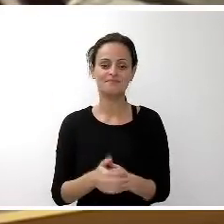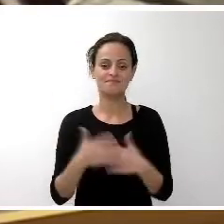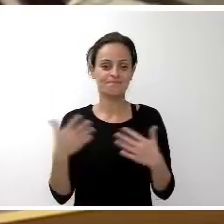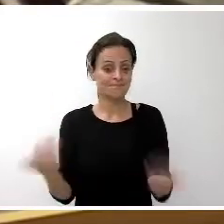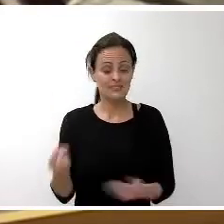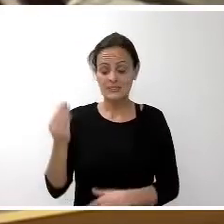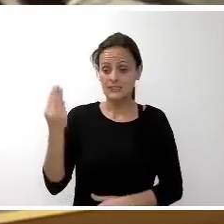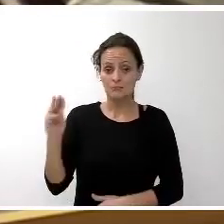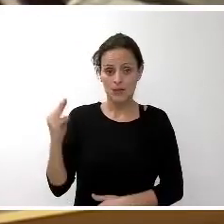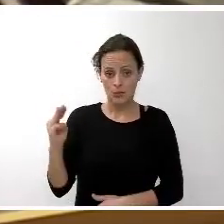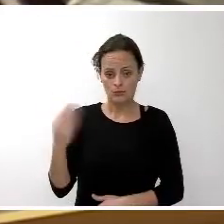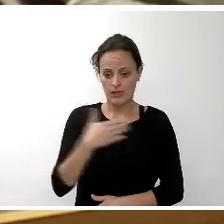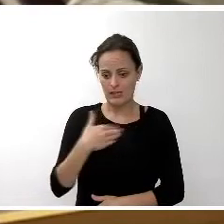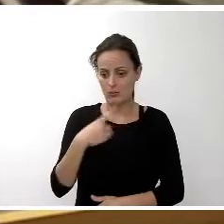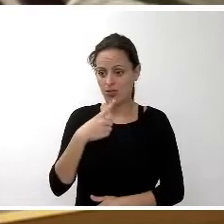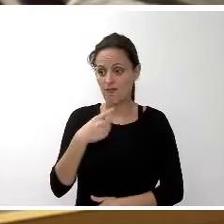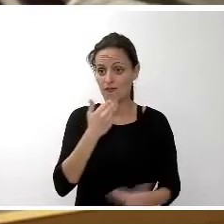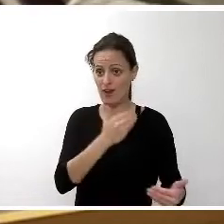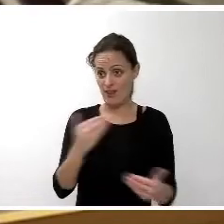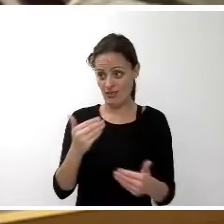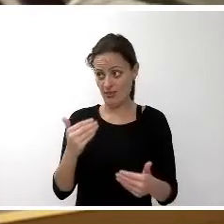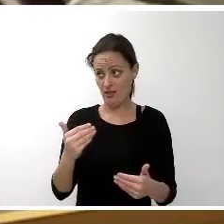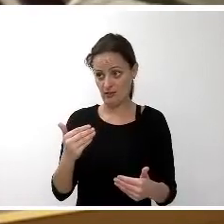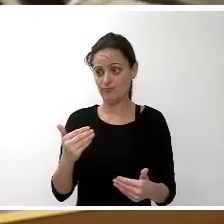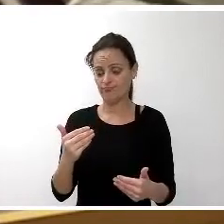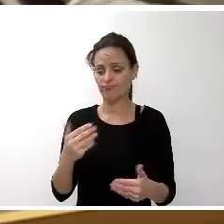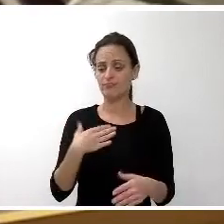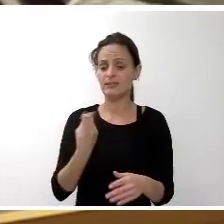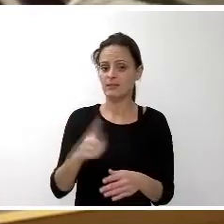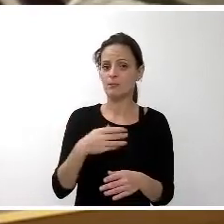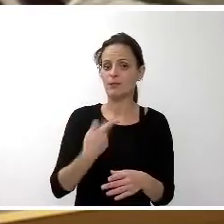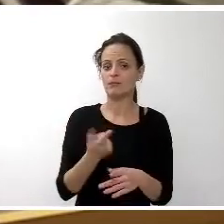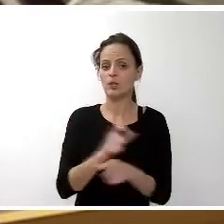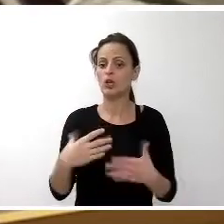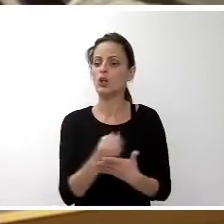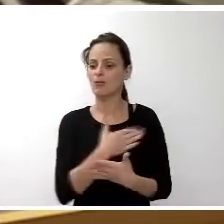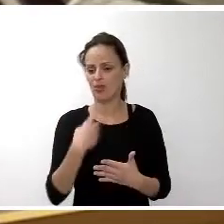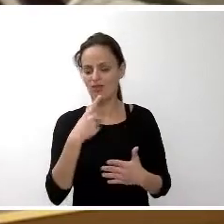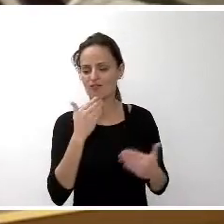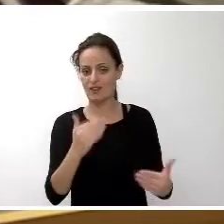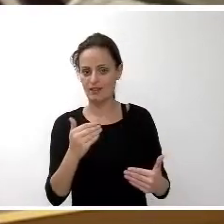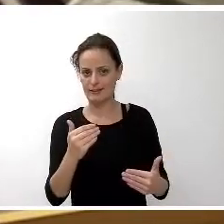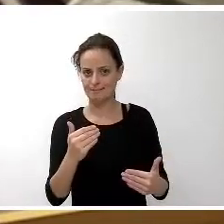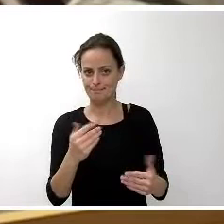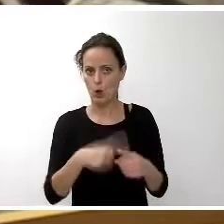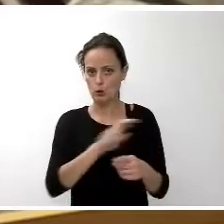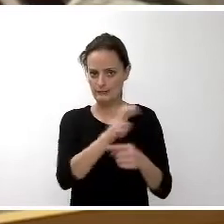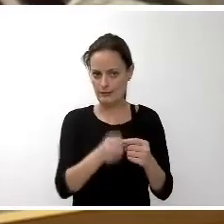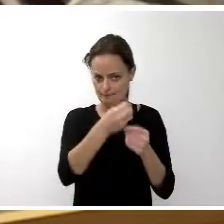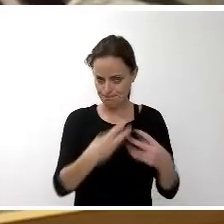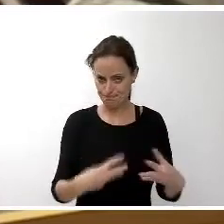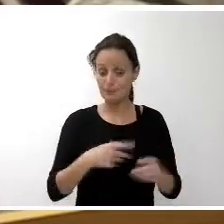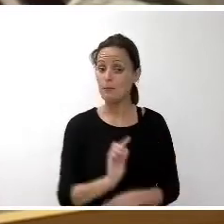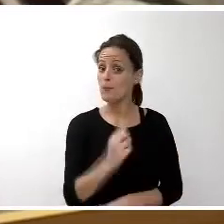Paula, te queremos felicitar en nombre de nuestro grupo y yo estoy seguro que en nombre de todas las personas que estamos aquí por varias cosas. En primer lugar, porque